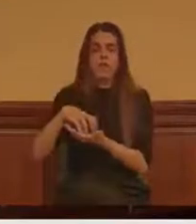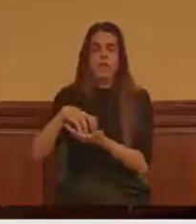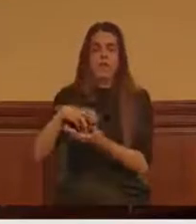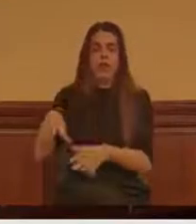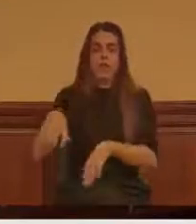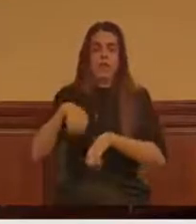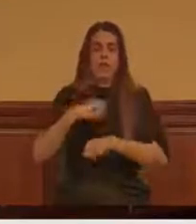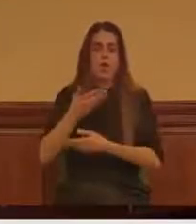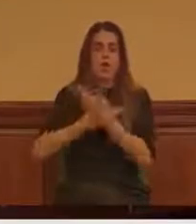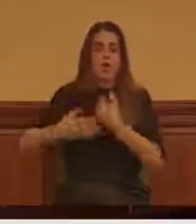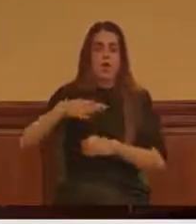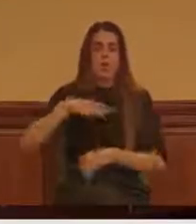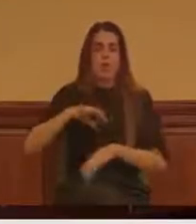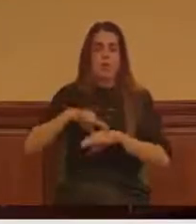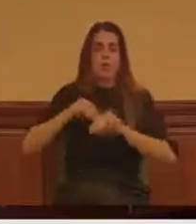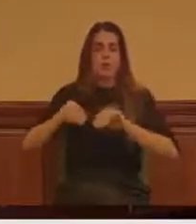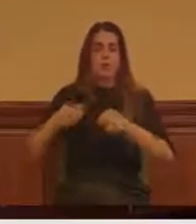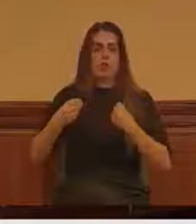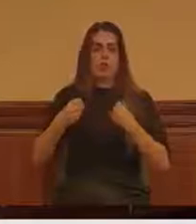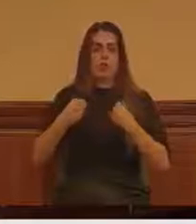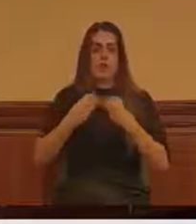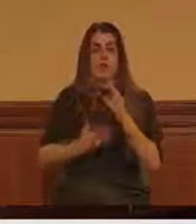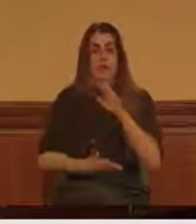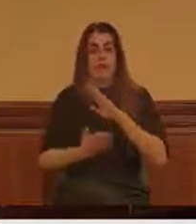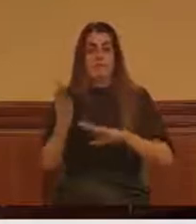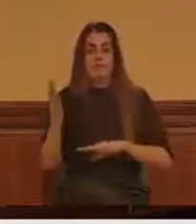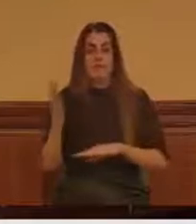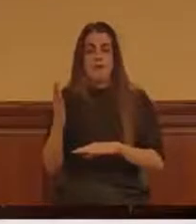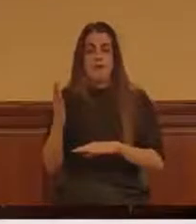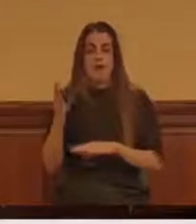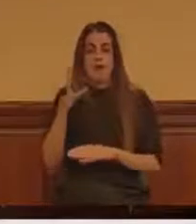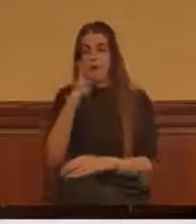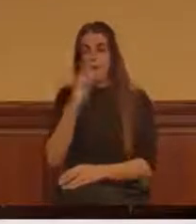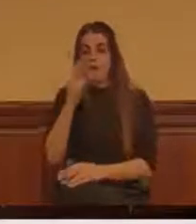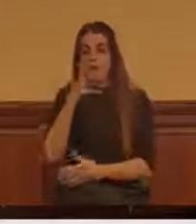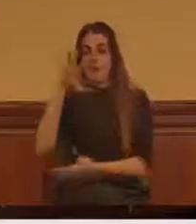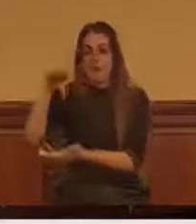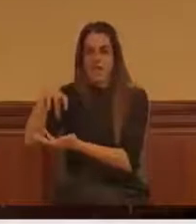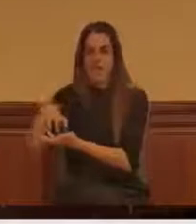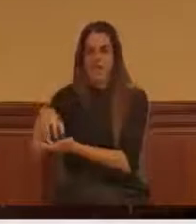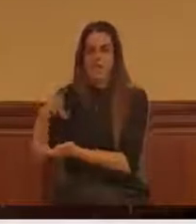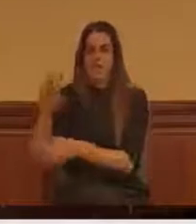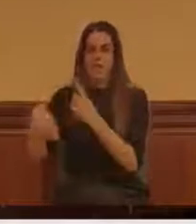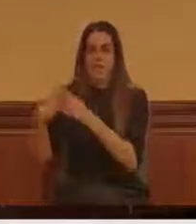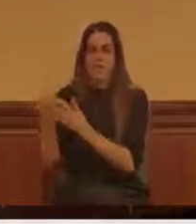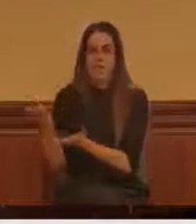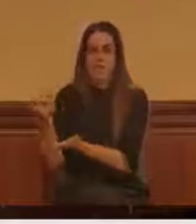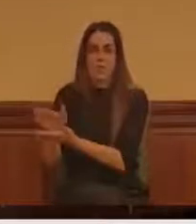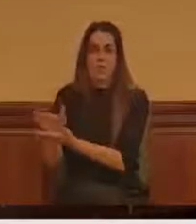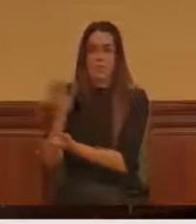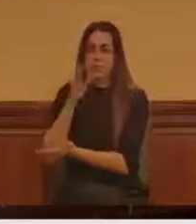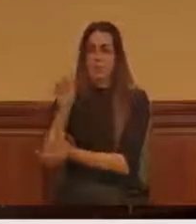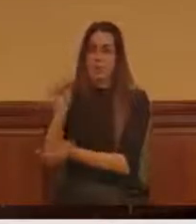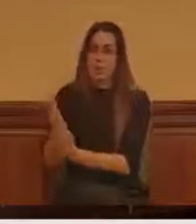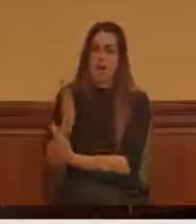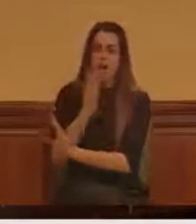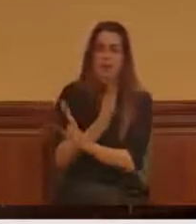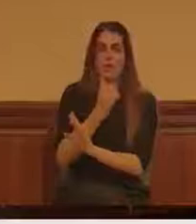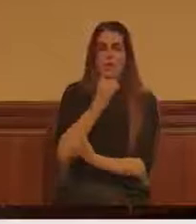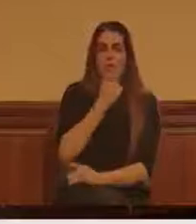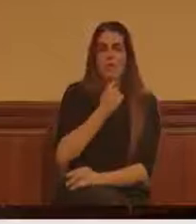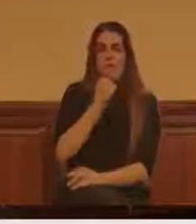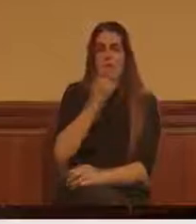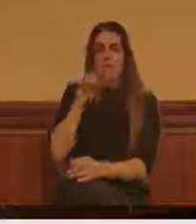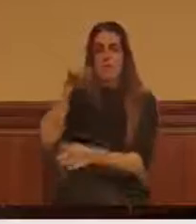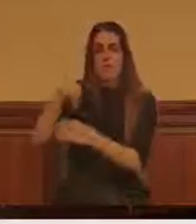mejorar la vida de los animales que iban a parar a la perrera y para facilitar que los animales pasaran allí el menor